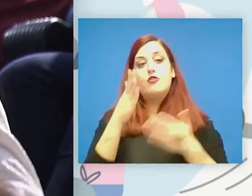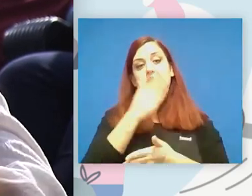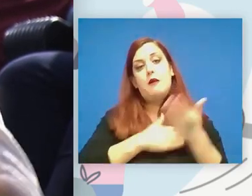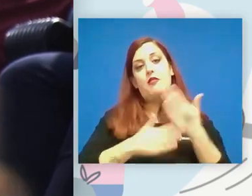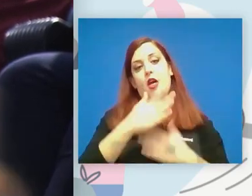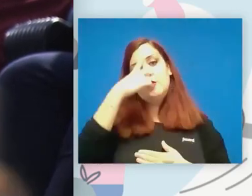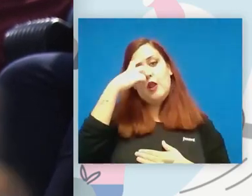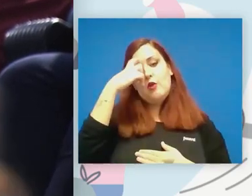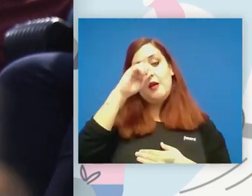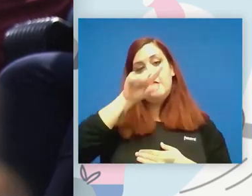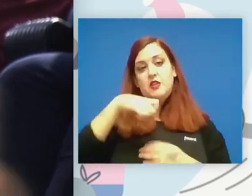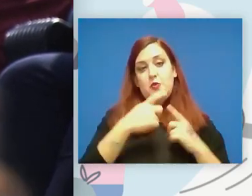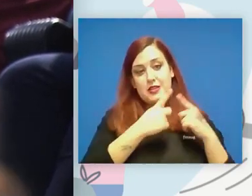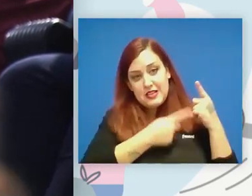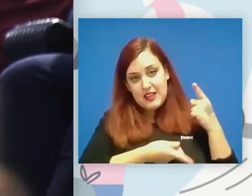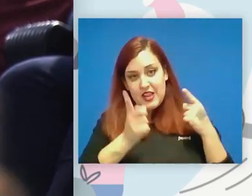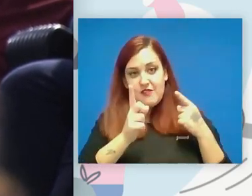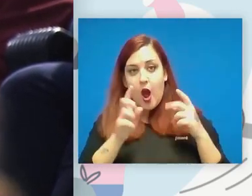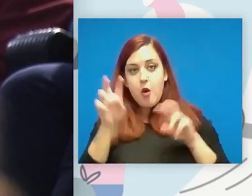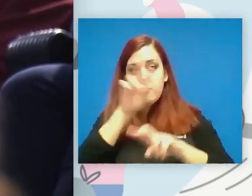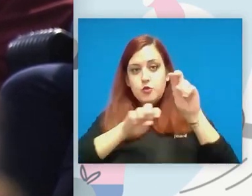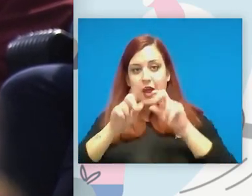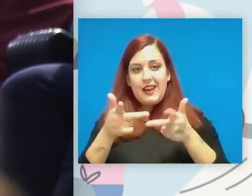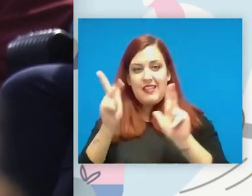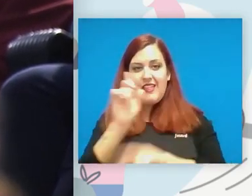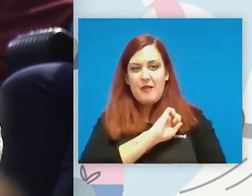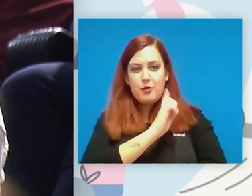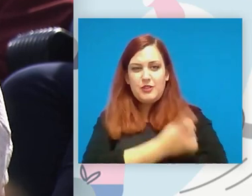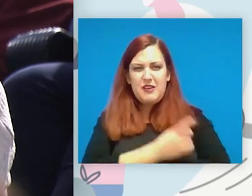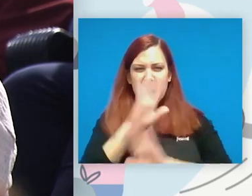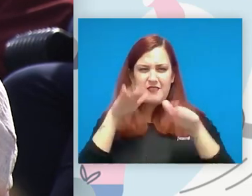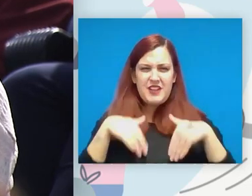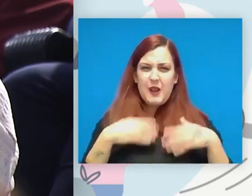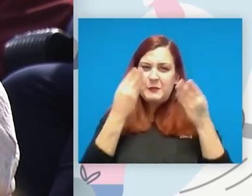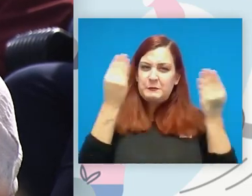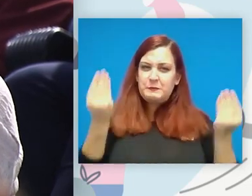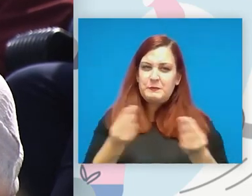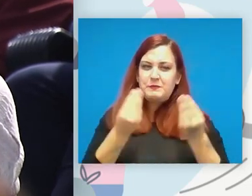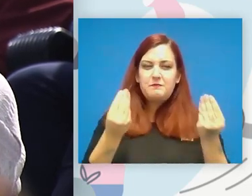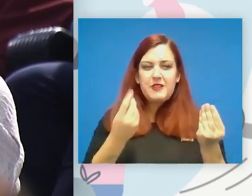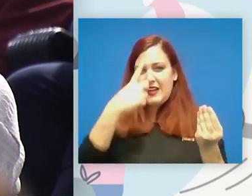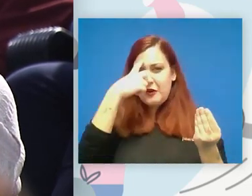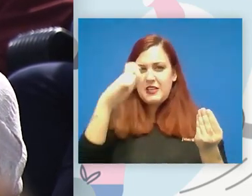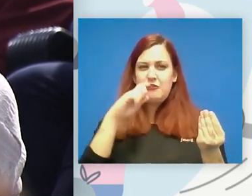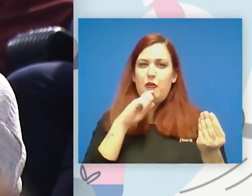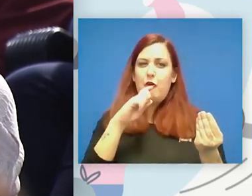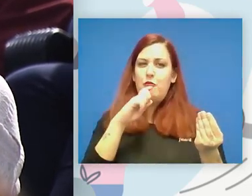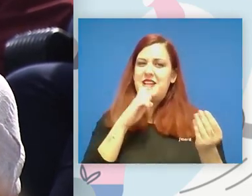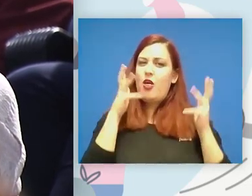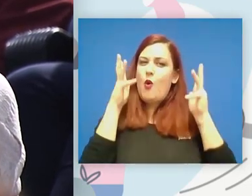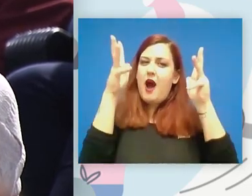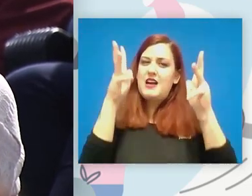derivarse encontrar las licencias deportivas por otro sitio al final me resulta complicado asesorar